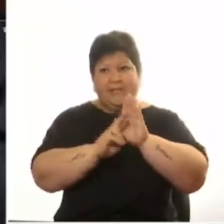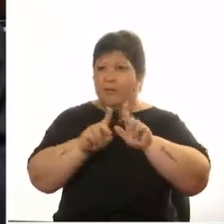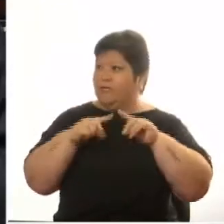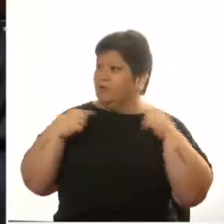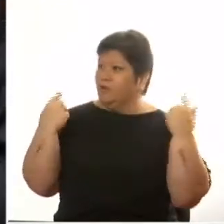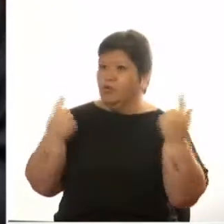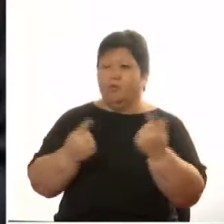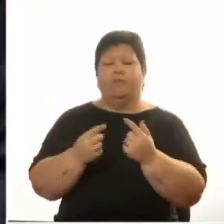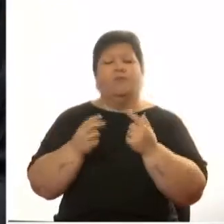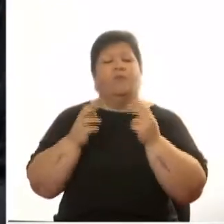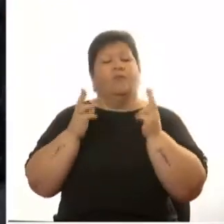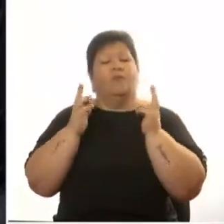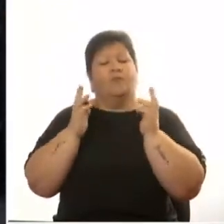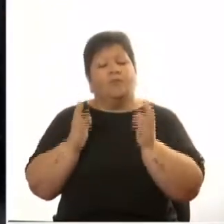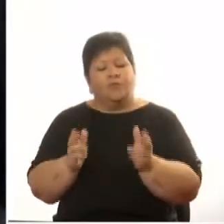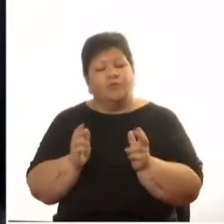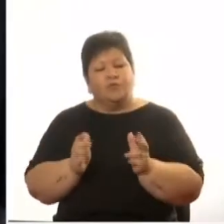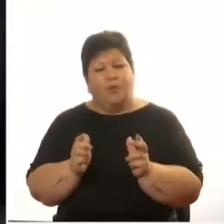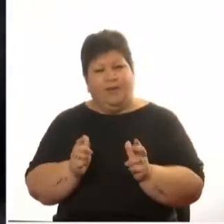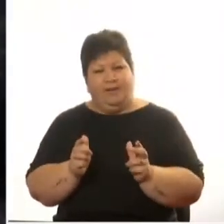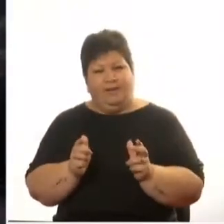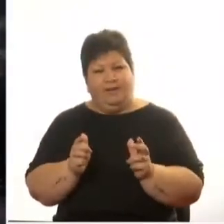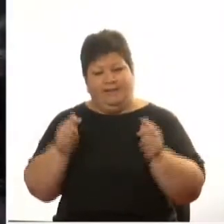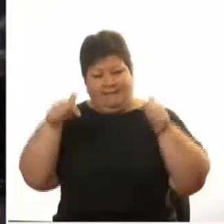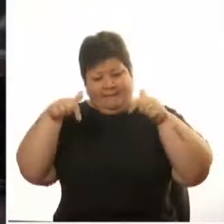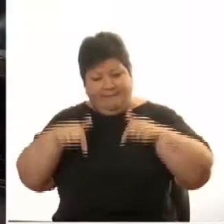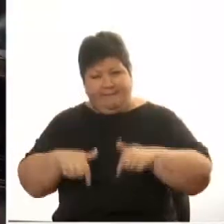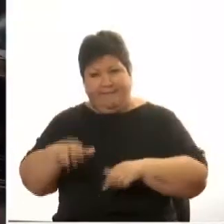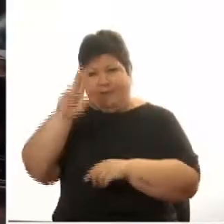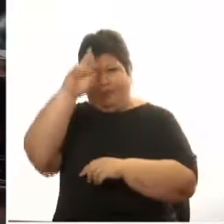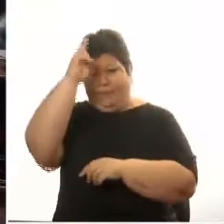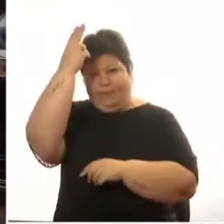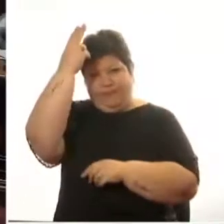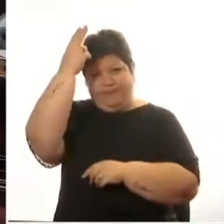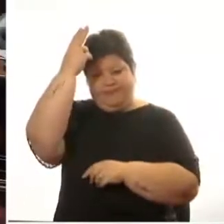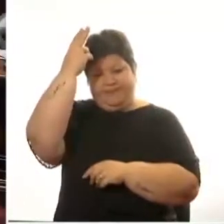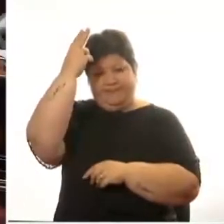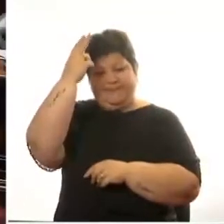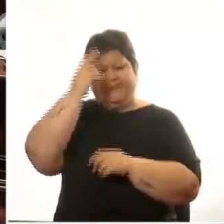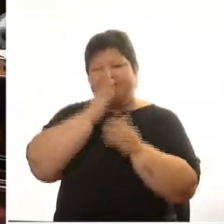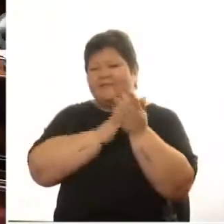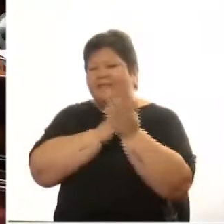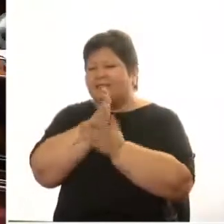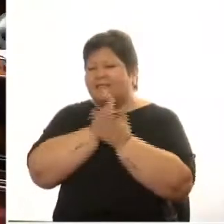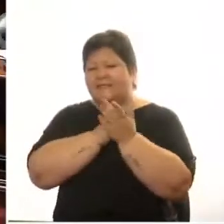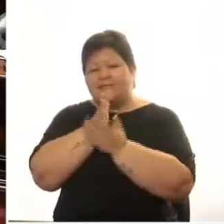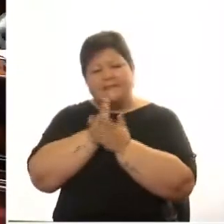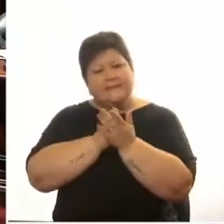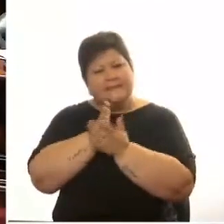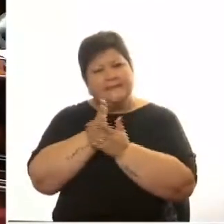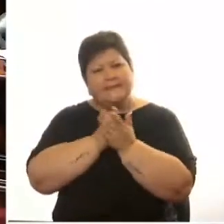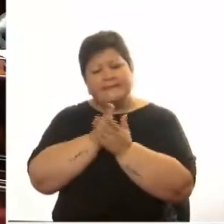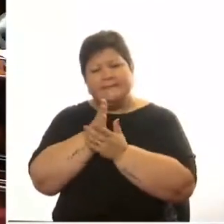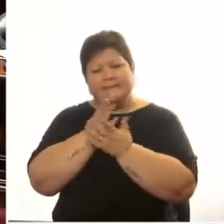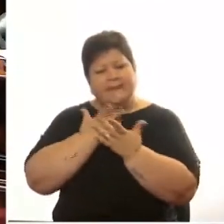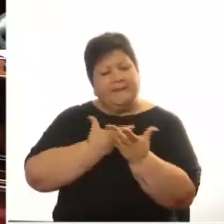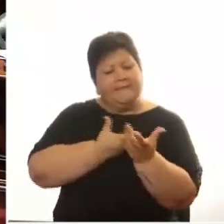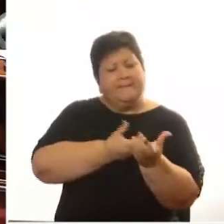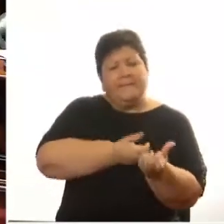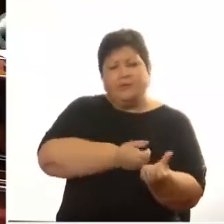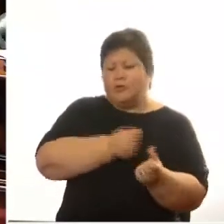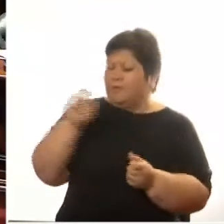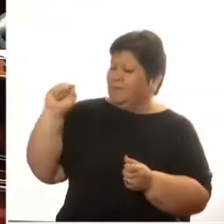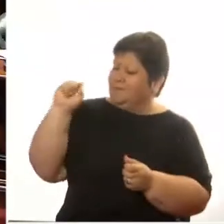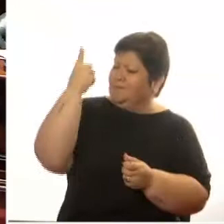país señora Presidente por suerte en nuestro país desde siempre ha estado del lado adecuado desde el primer